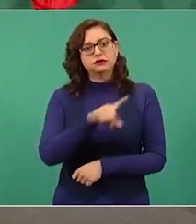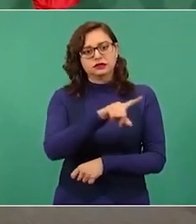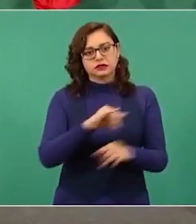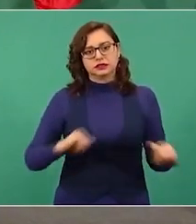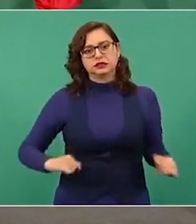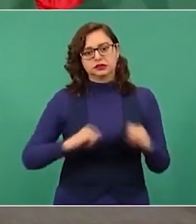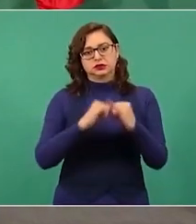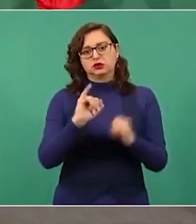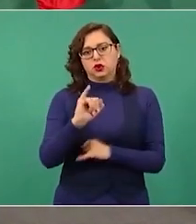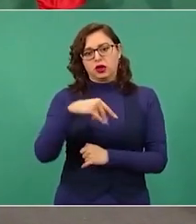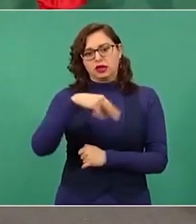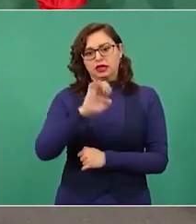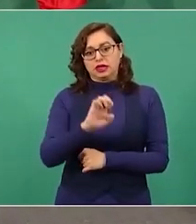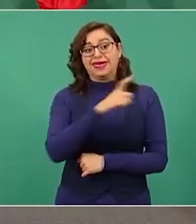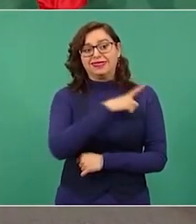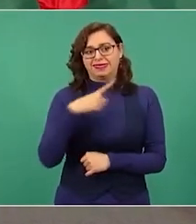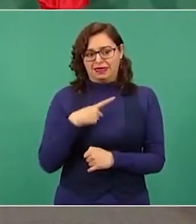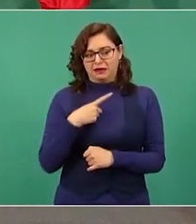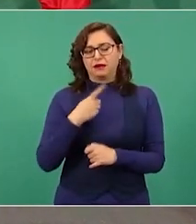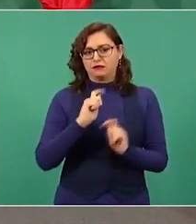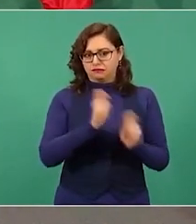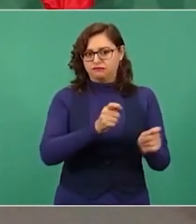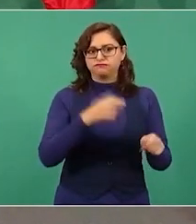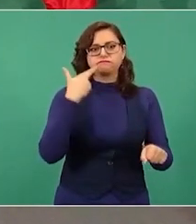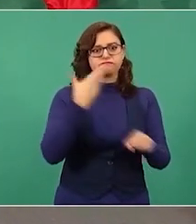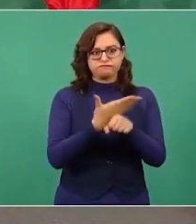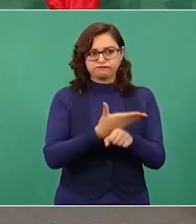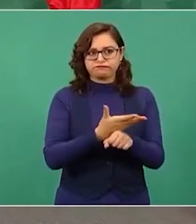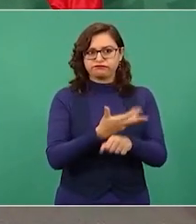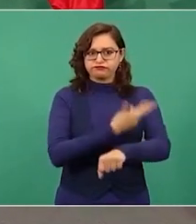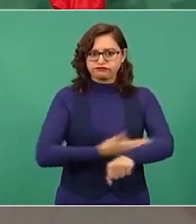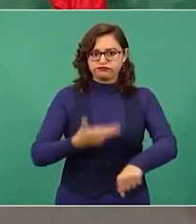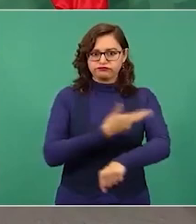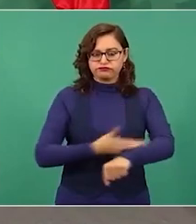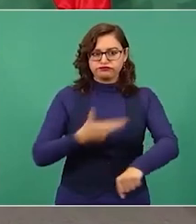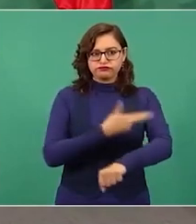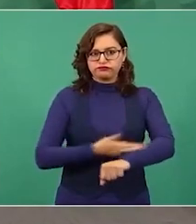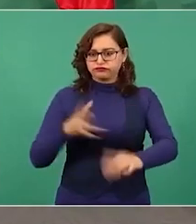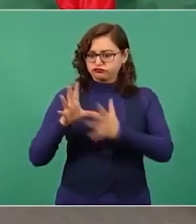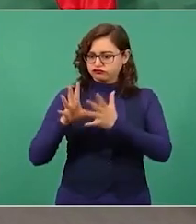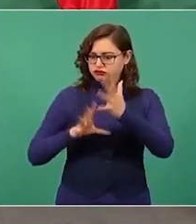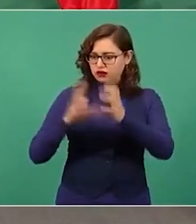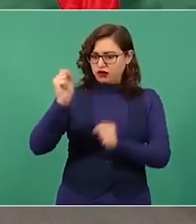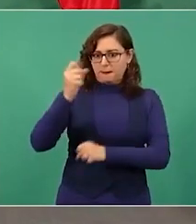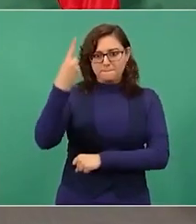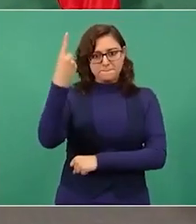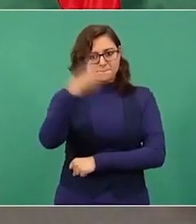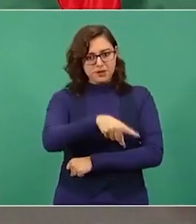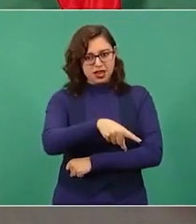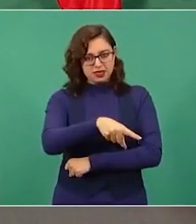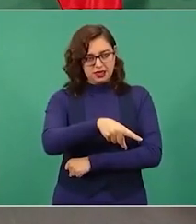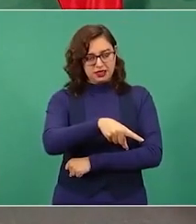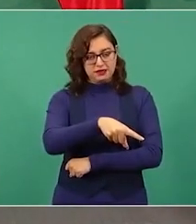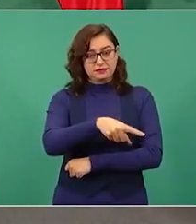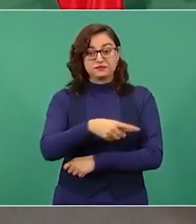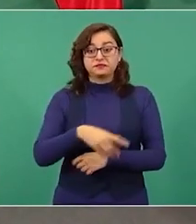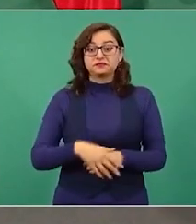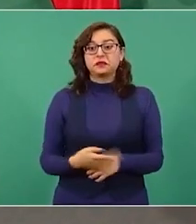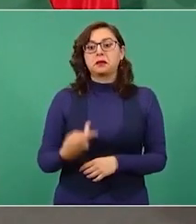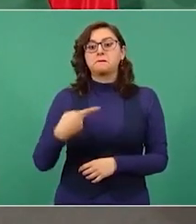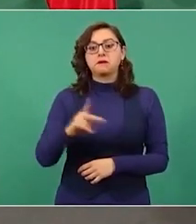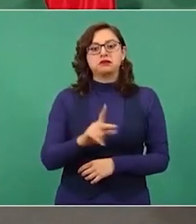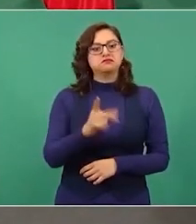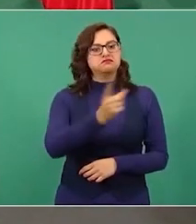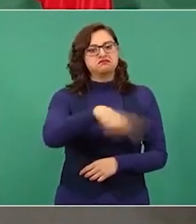Además, es un mandato constitucional. Pero si se